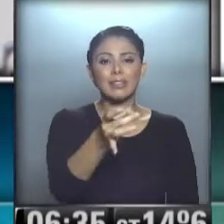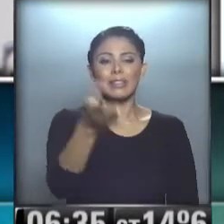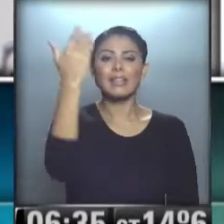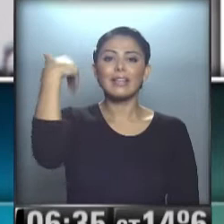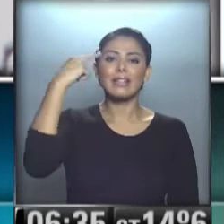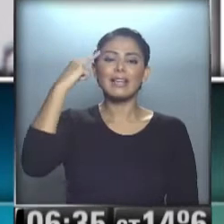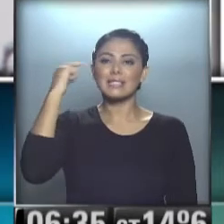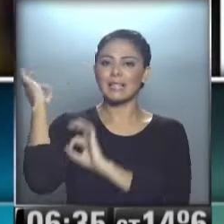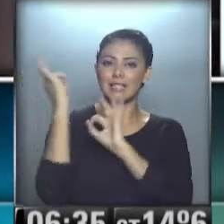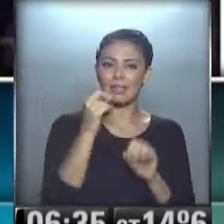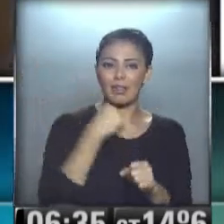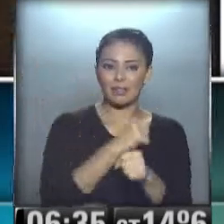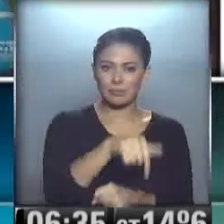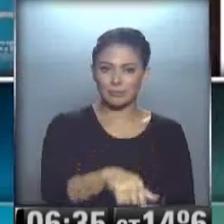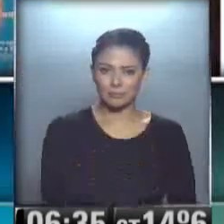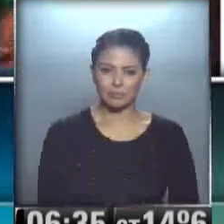China.